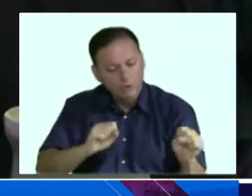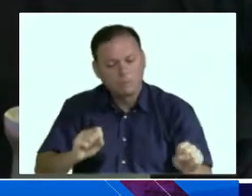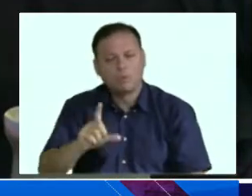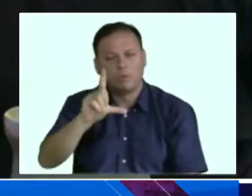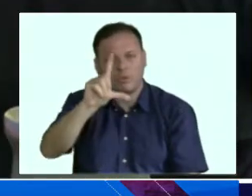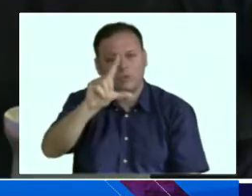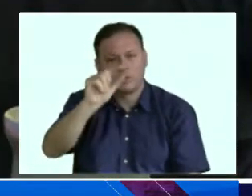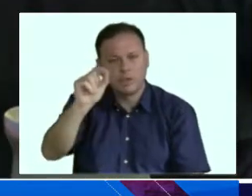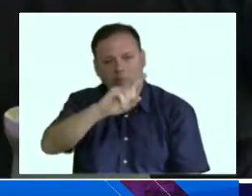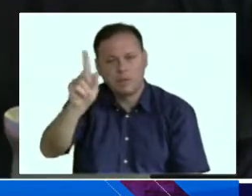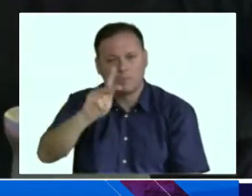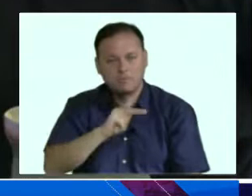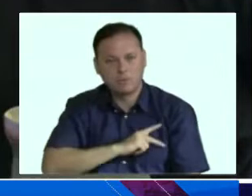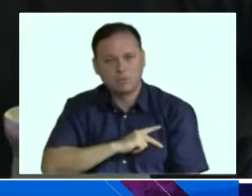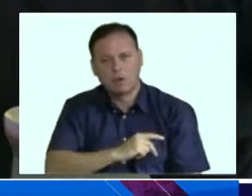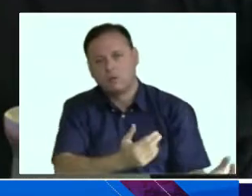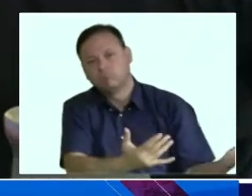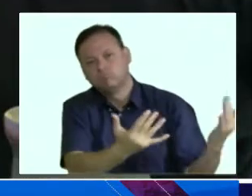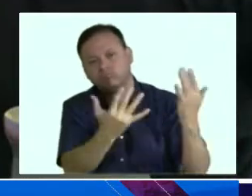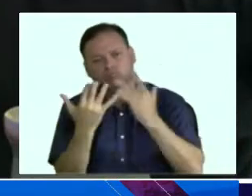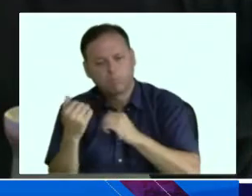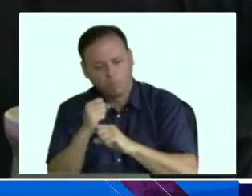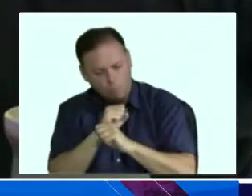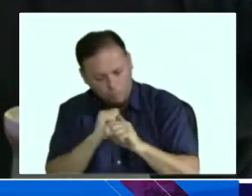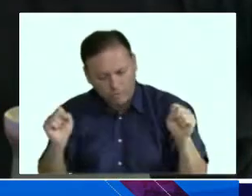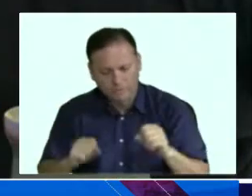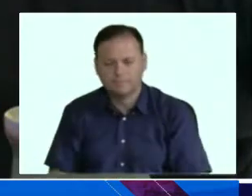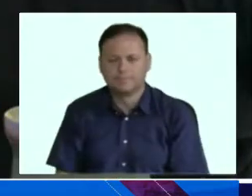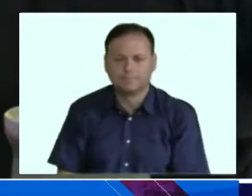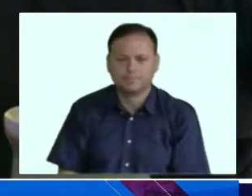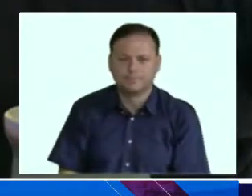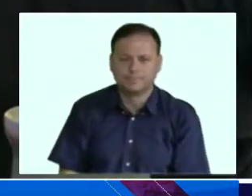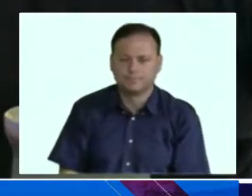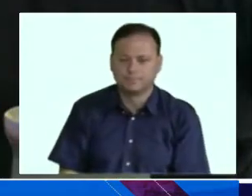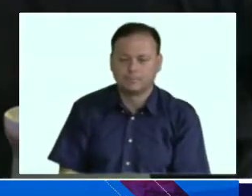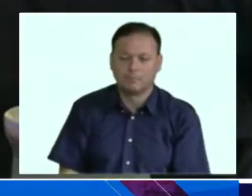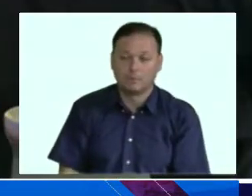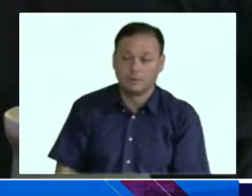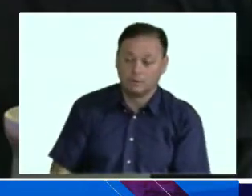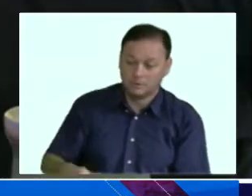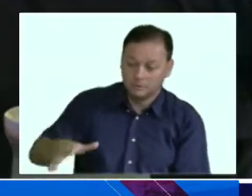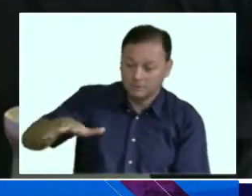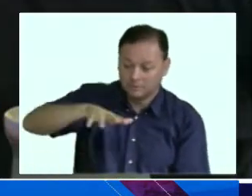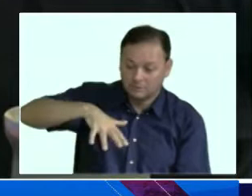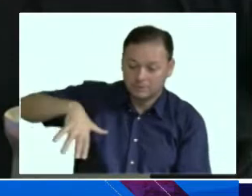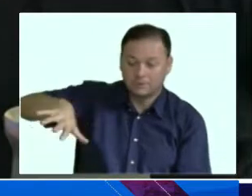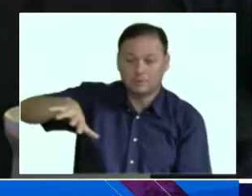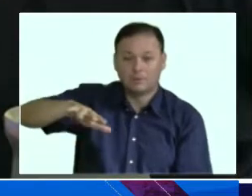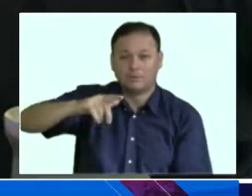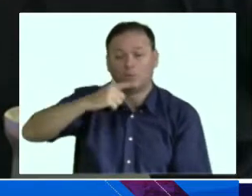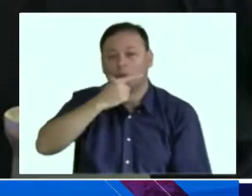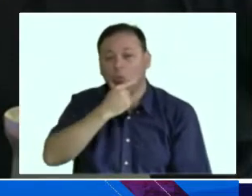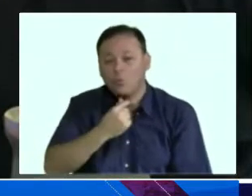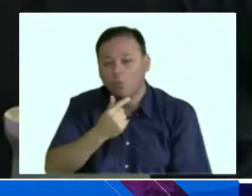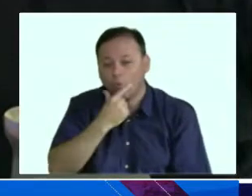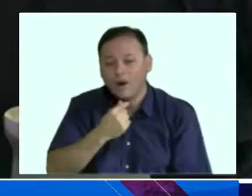10.000 personas queremos recibir, pero al terminar el recorrido, va a ser un recorrido de, el jueves va a un recorrido de 25